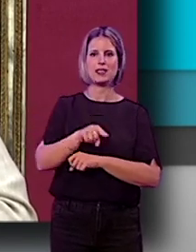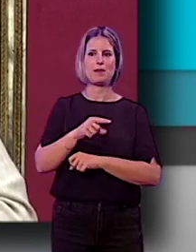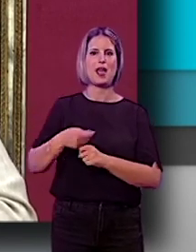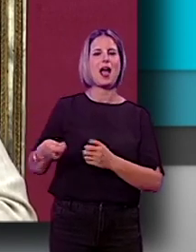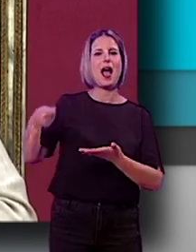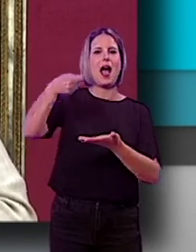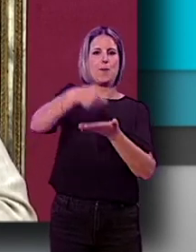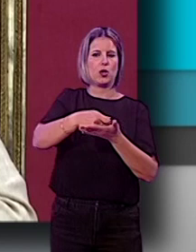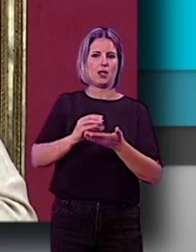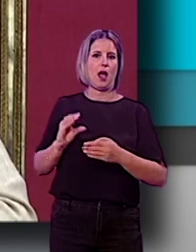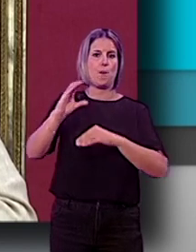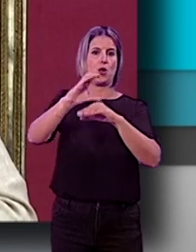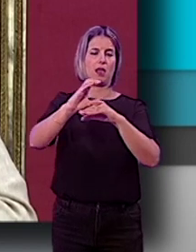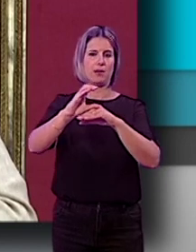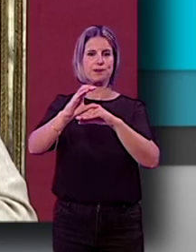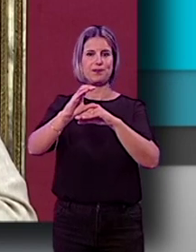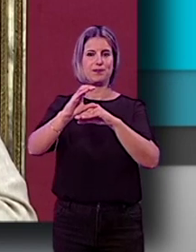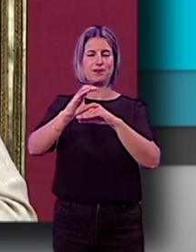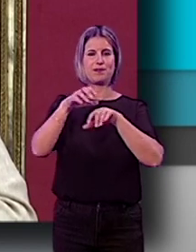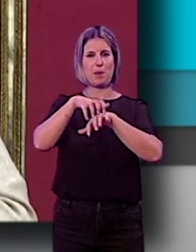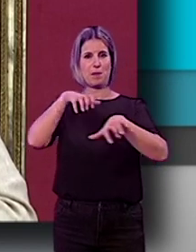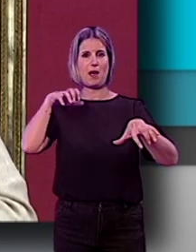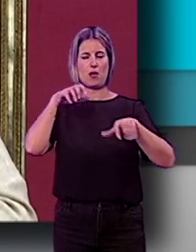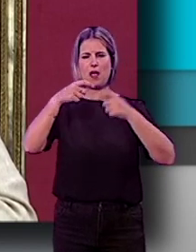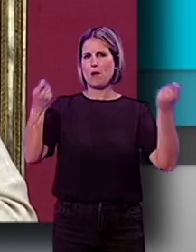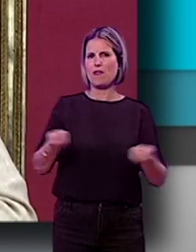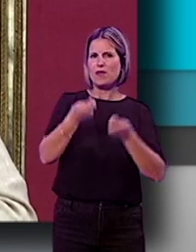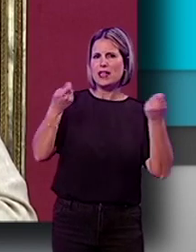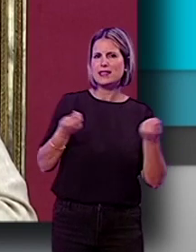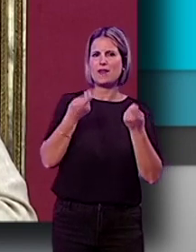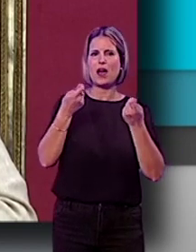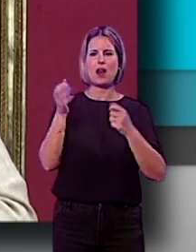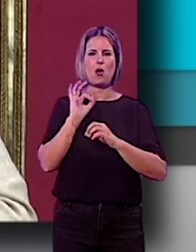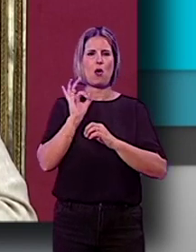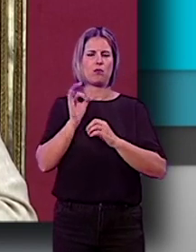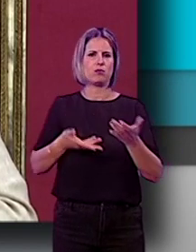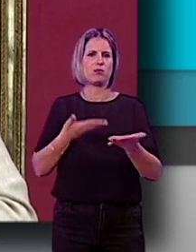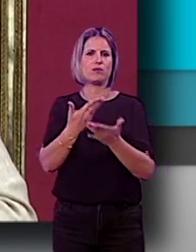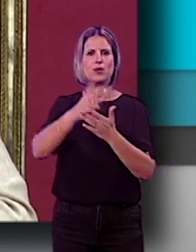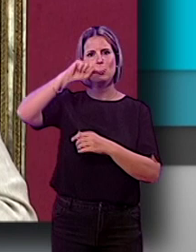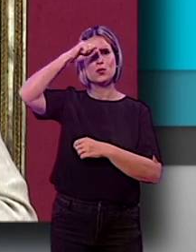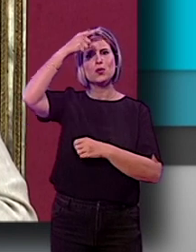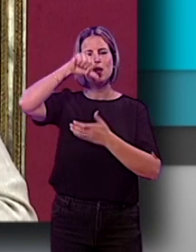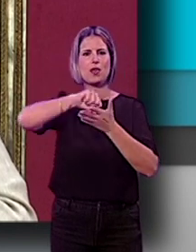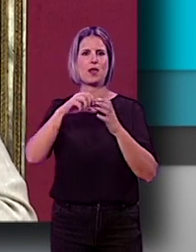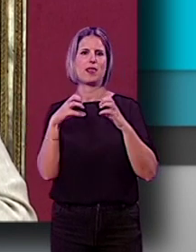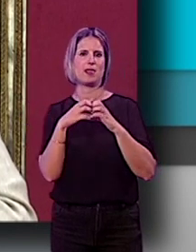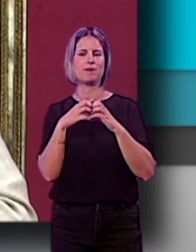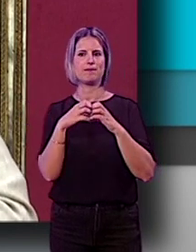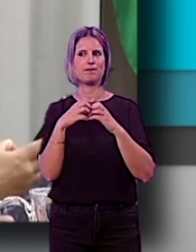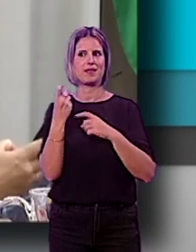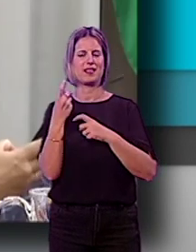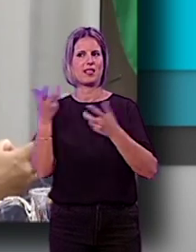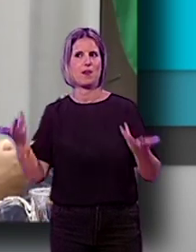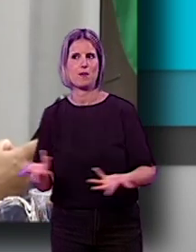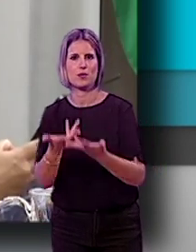aportaciones que muchas de las festivales y propuestas culturales de la ciudad necesitaban su